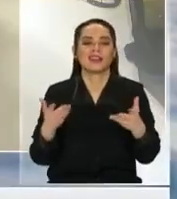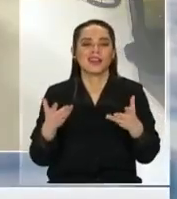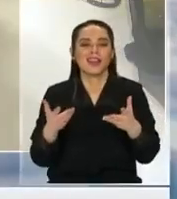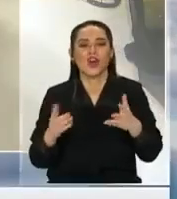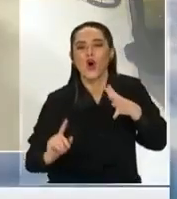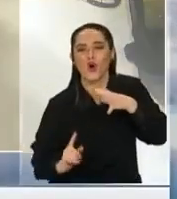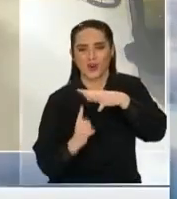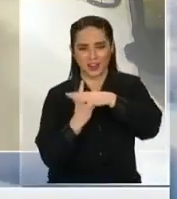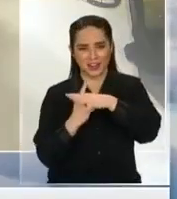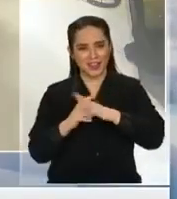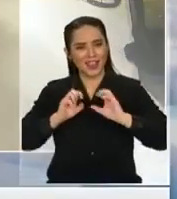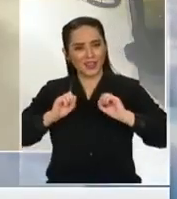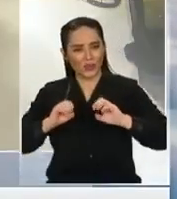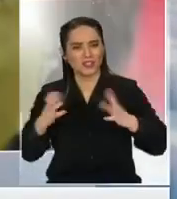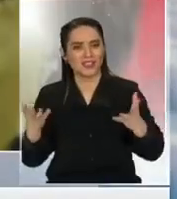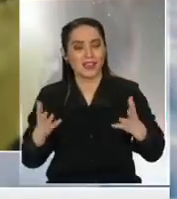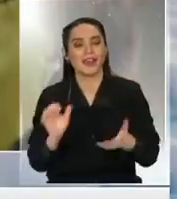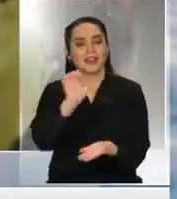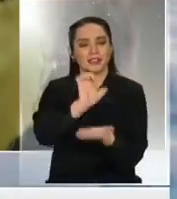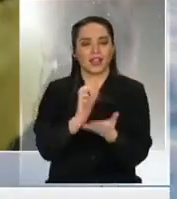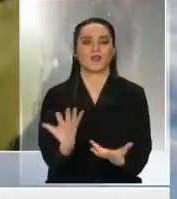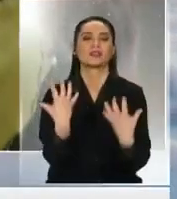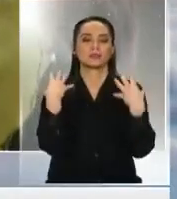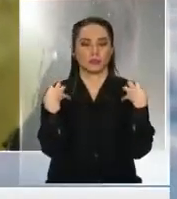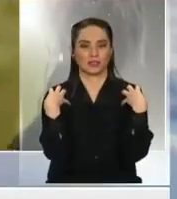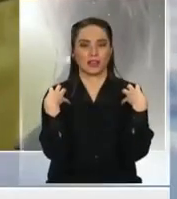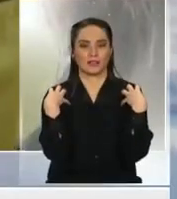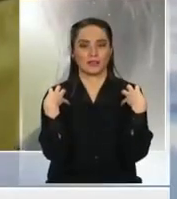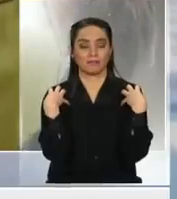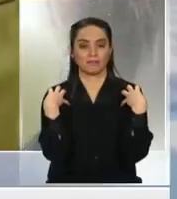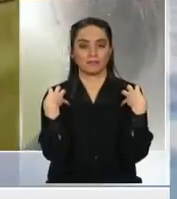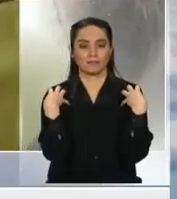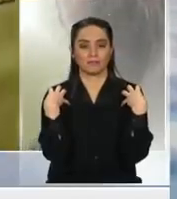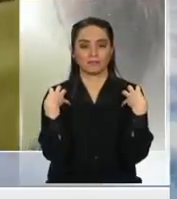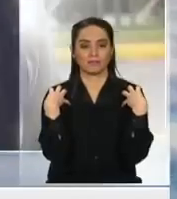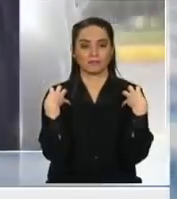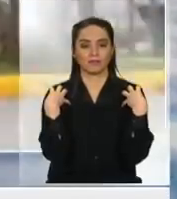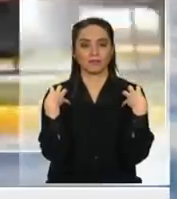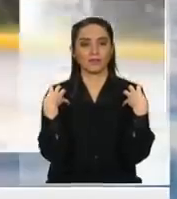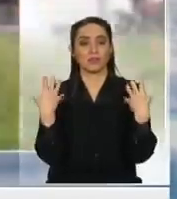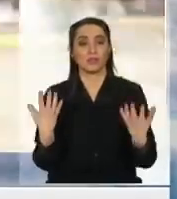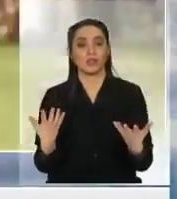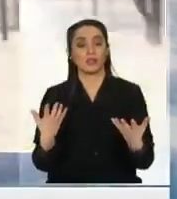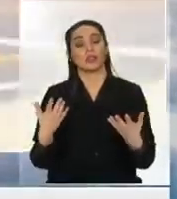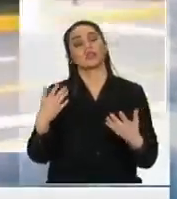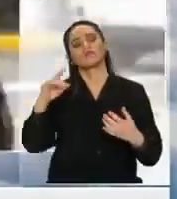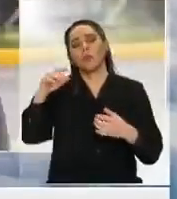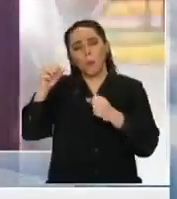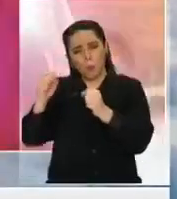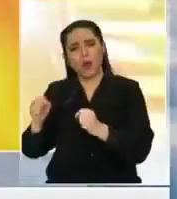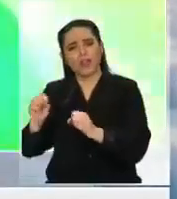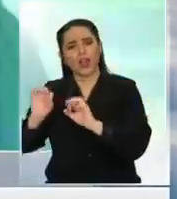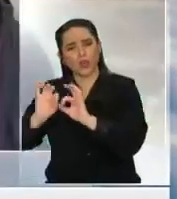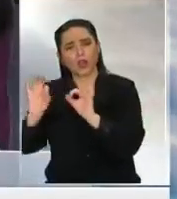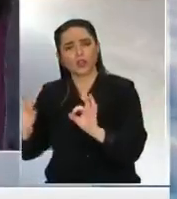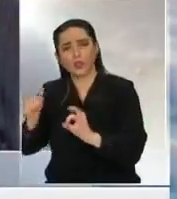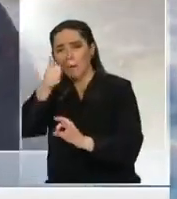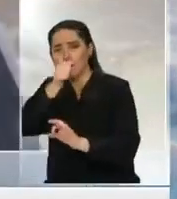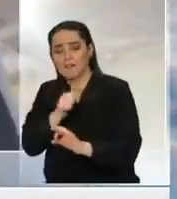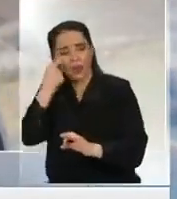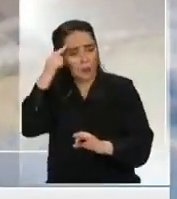educacional que tiene que ver con la responsabilidad del Estado en la educación, sin terminar con la prohibición privada del servicio, pero efectivamente